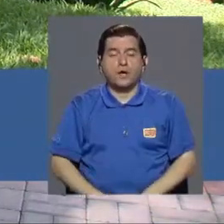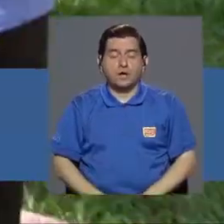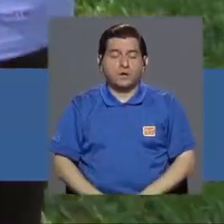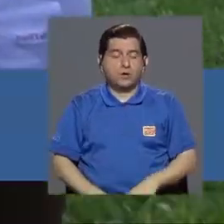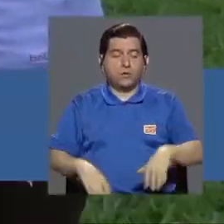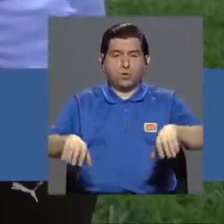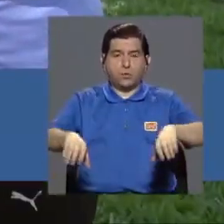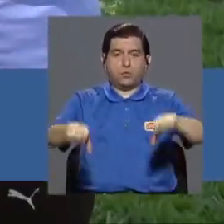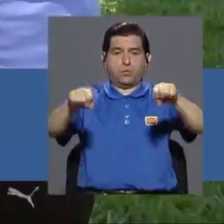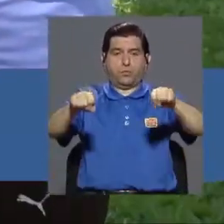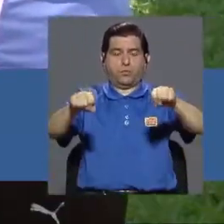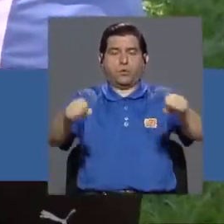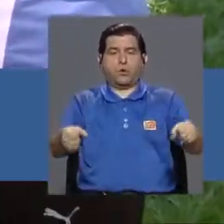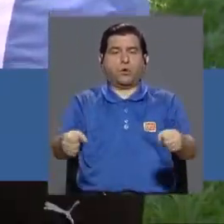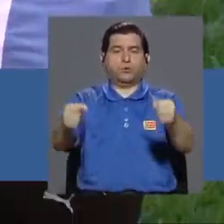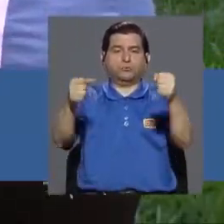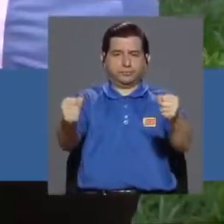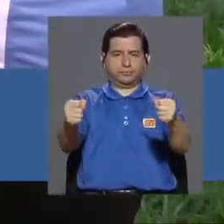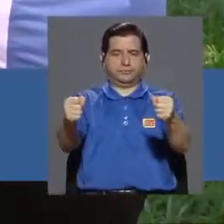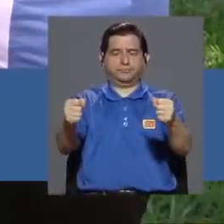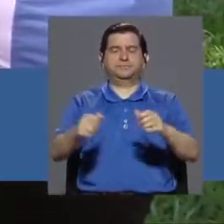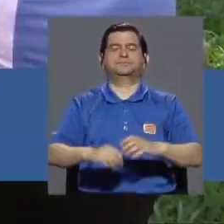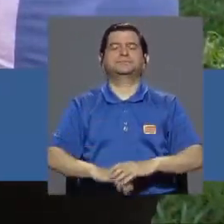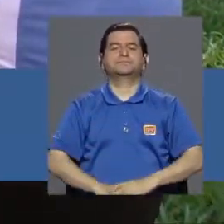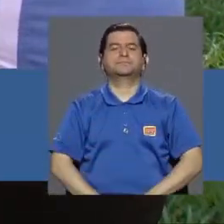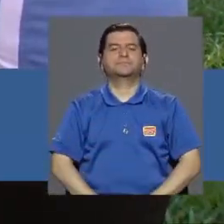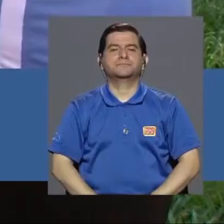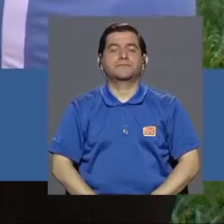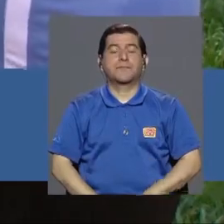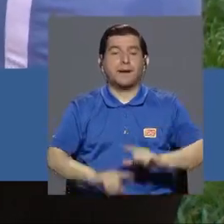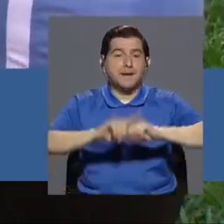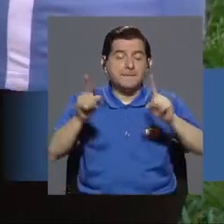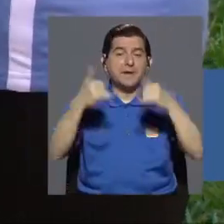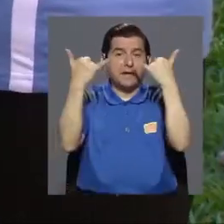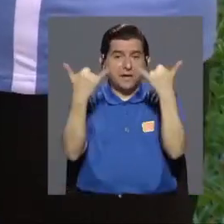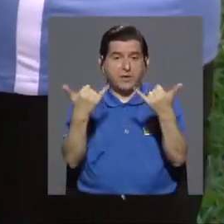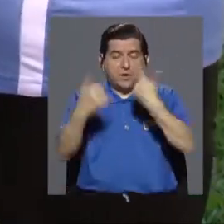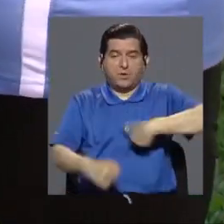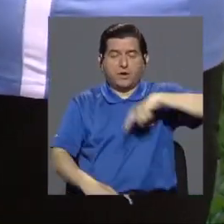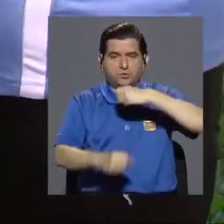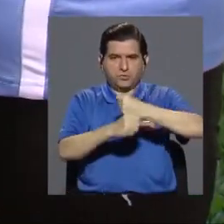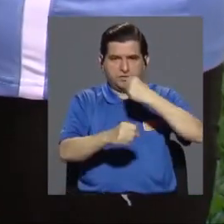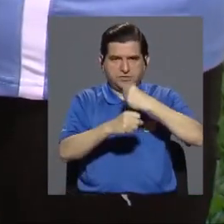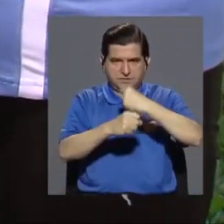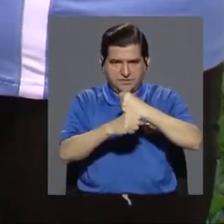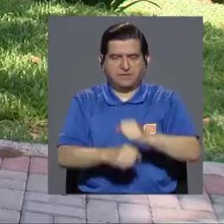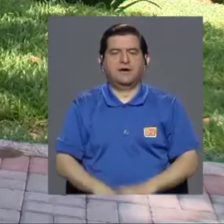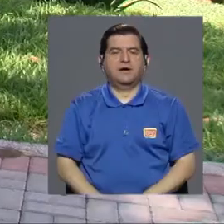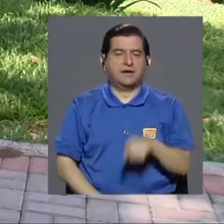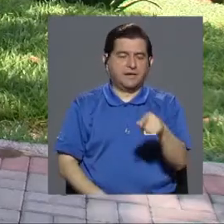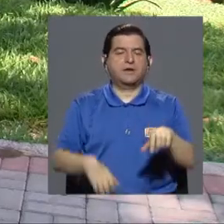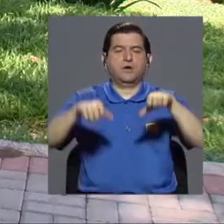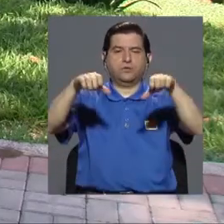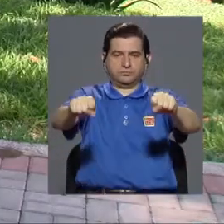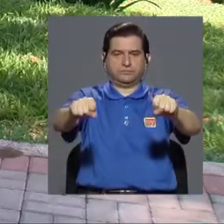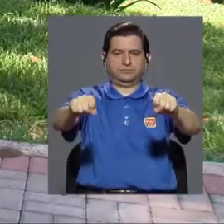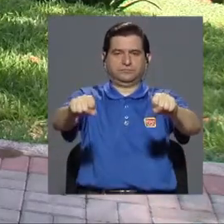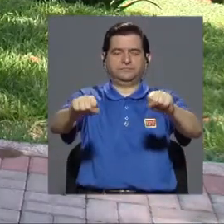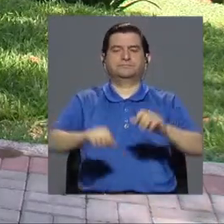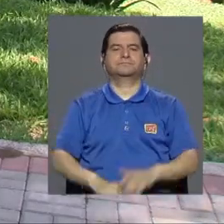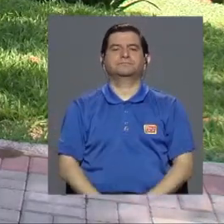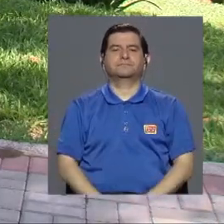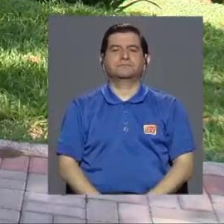las mancuernas se pueden agarrar en posición horizontal o vertical sin embargo en esta ocasión vamos a trabajar la posición horizontal